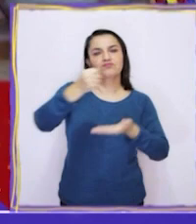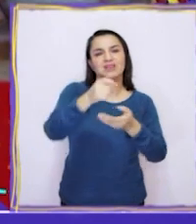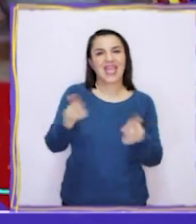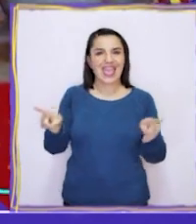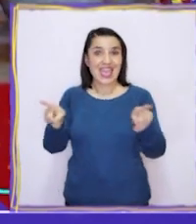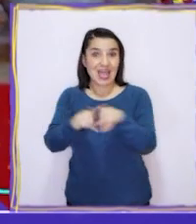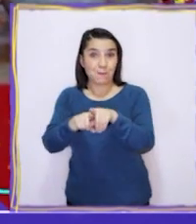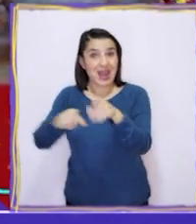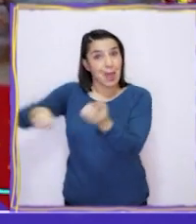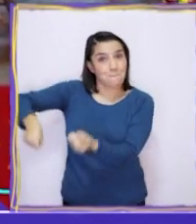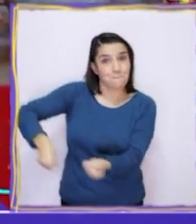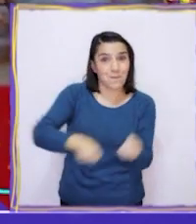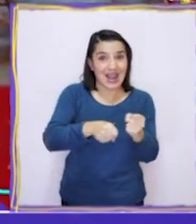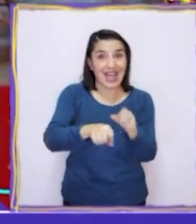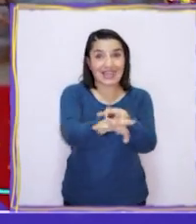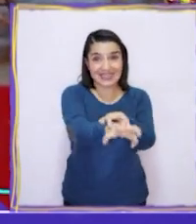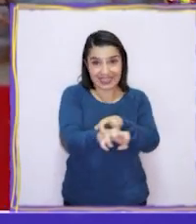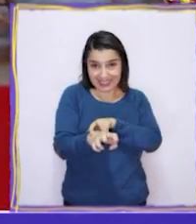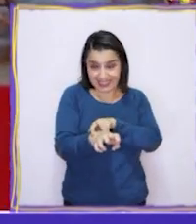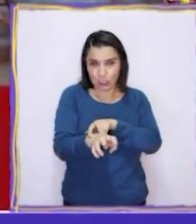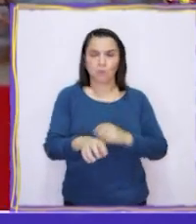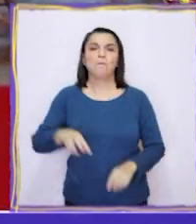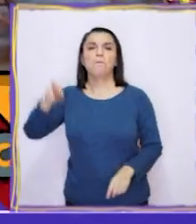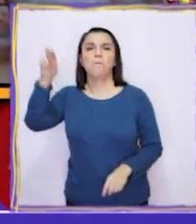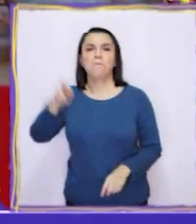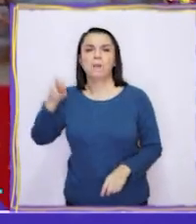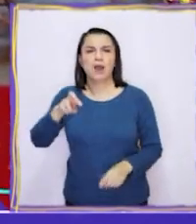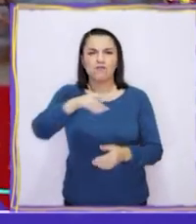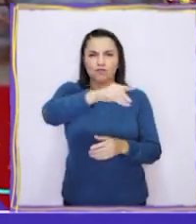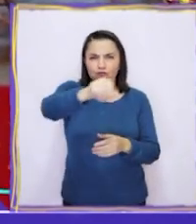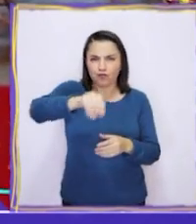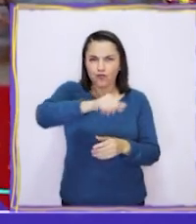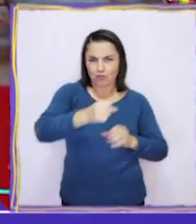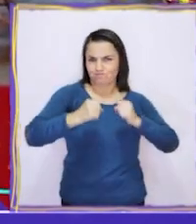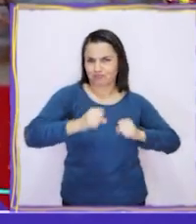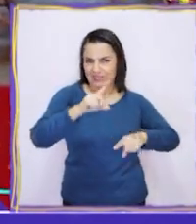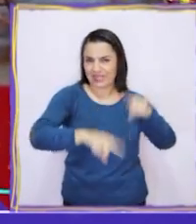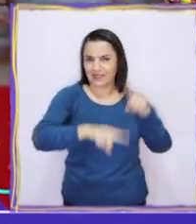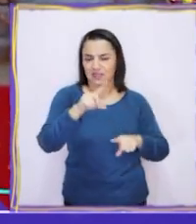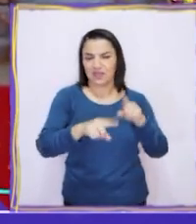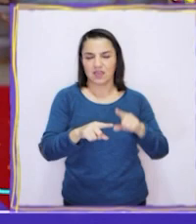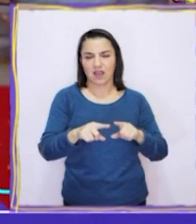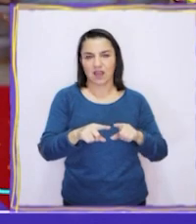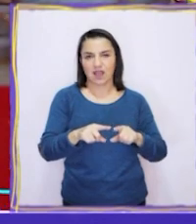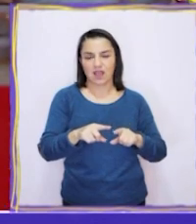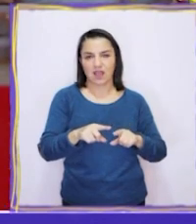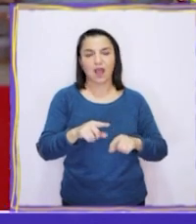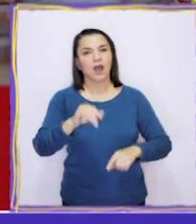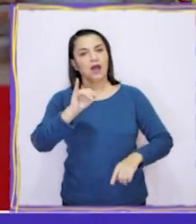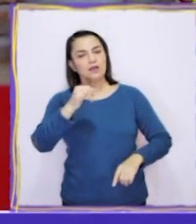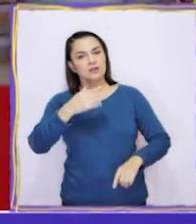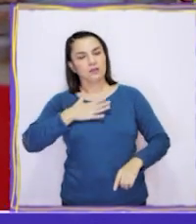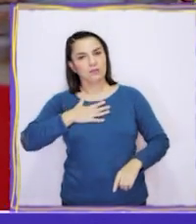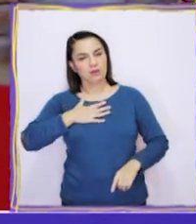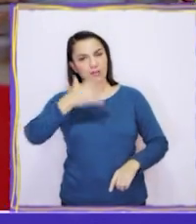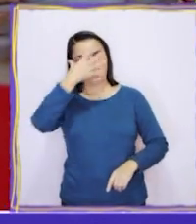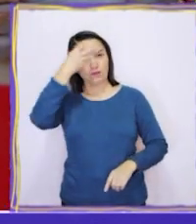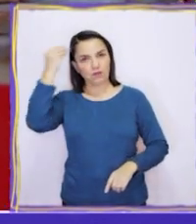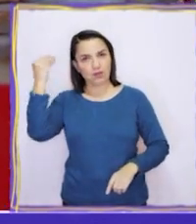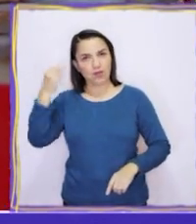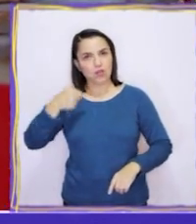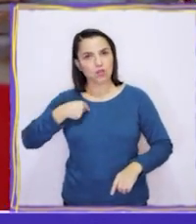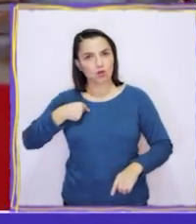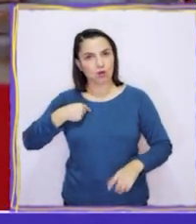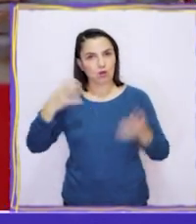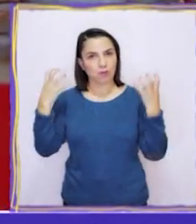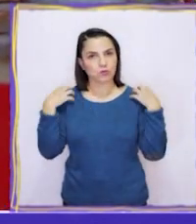mi hermana pala y rastrillo, mi papá bono. Eso sí, a mí se me había olvidado que yo